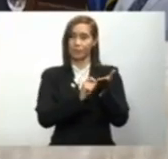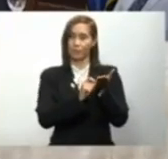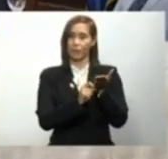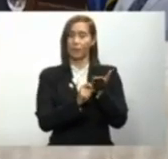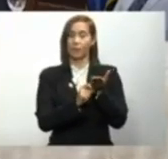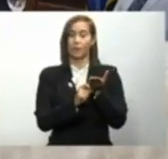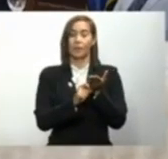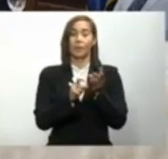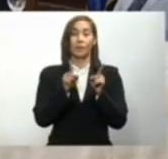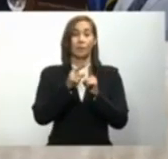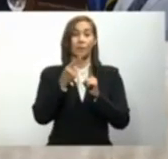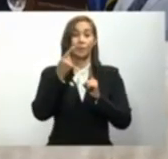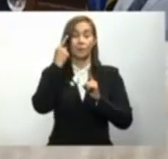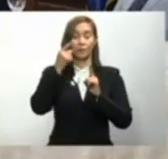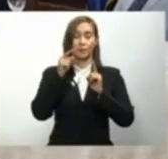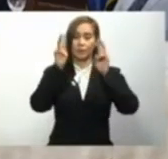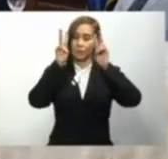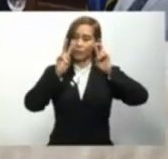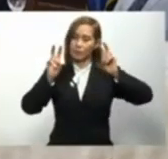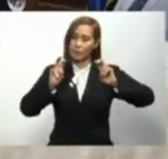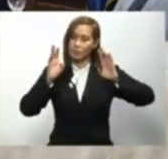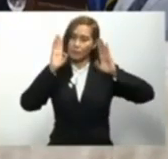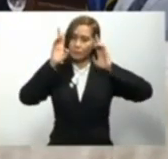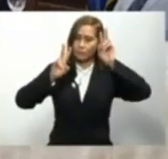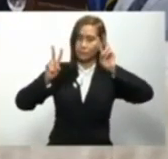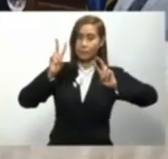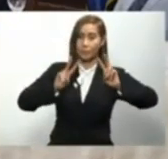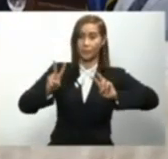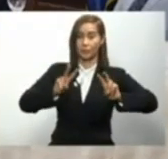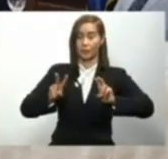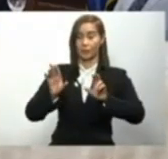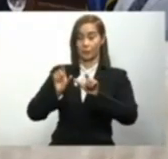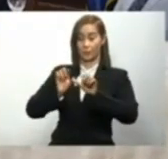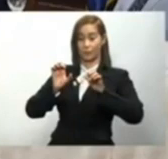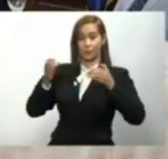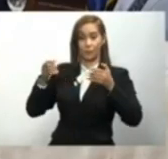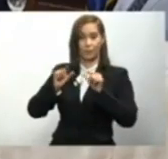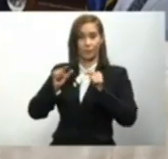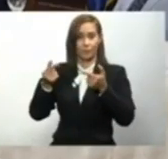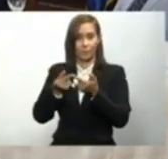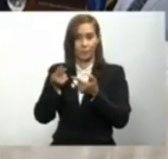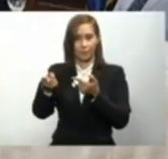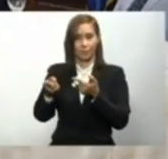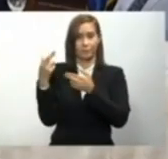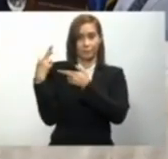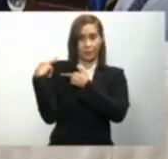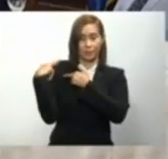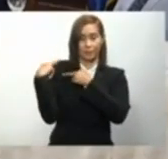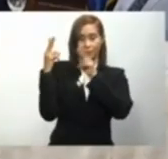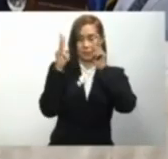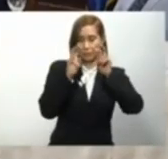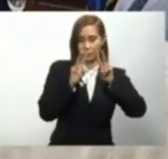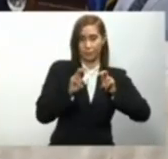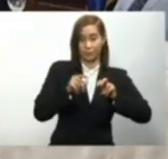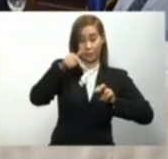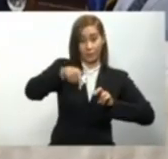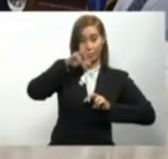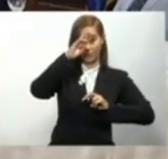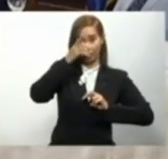monitoreados por el Comité de Seguimiento y Veiduría, órgano establecido en el propio pacto.